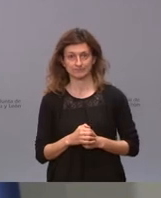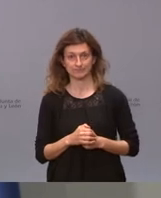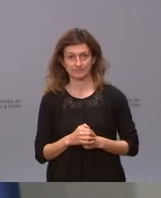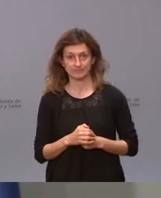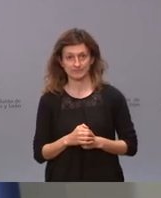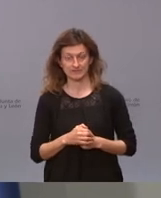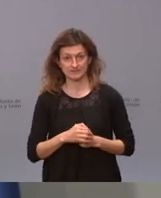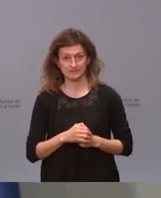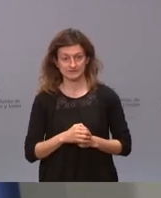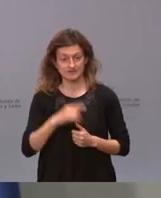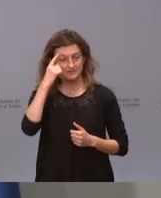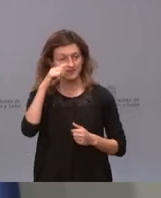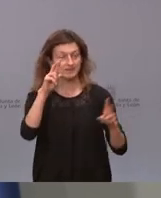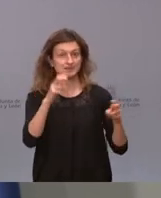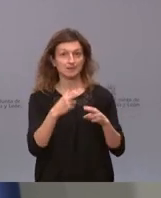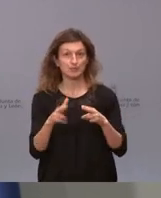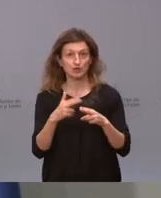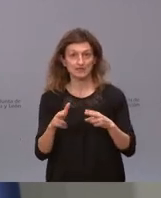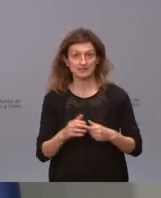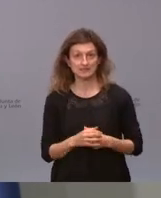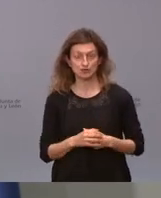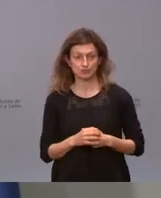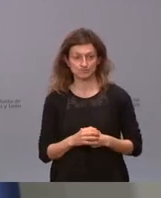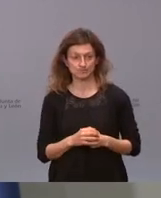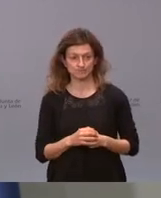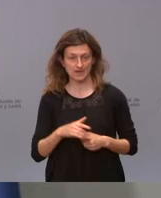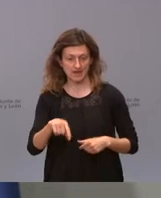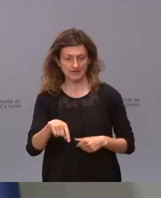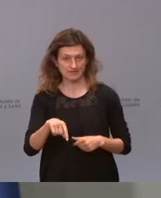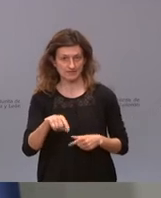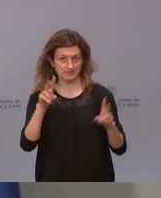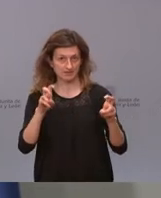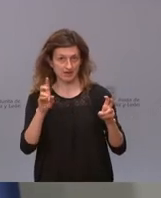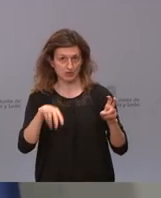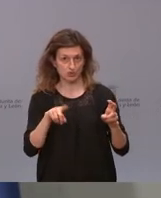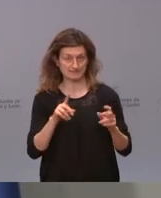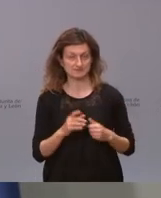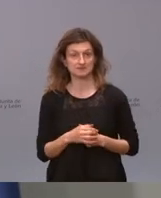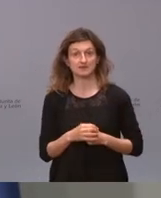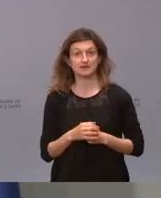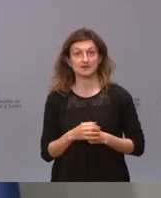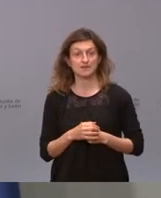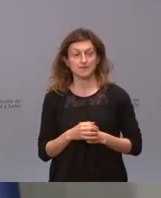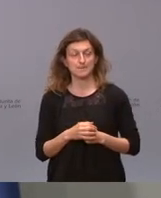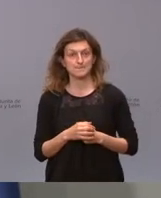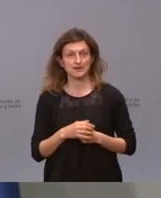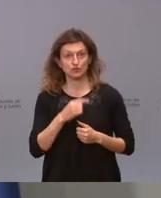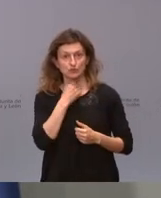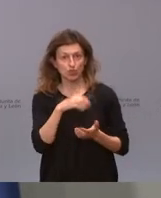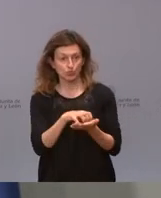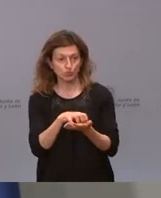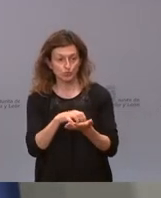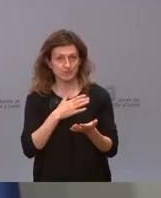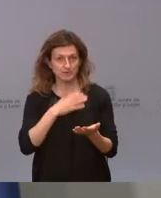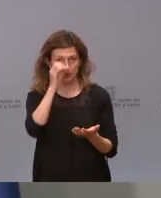saben que es un asunto político y no es nuestra postura aquí pero no me gustaría que quedase la duda sobre